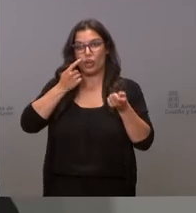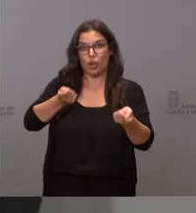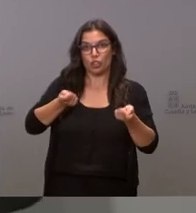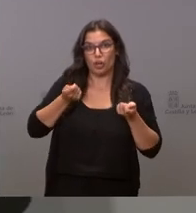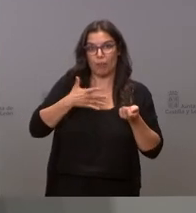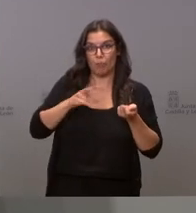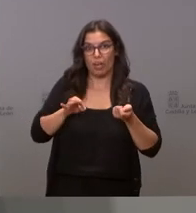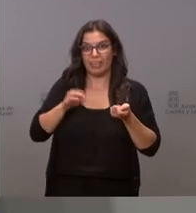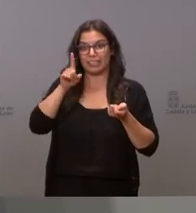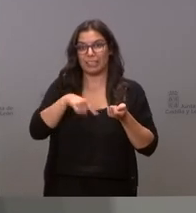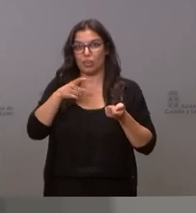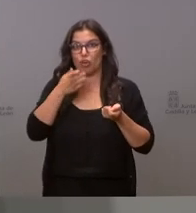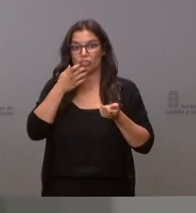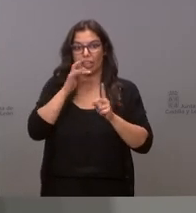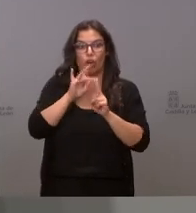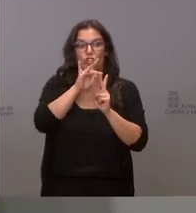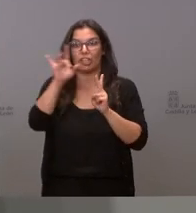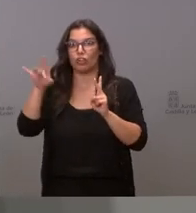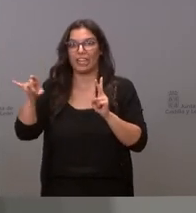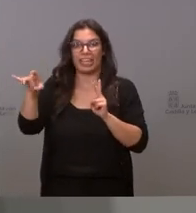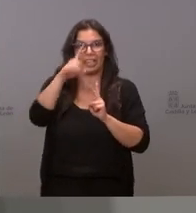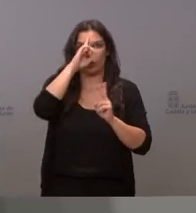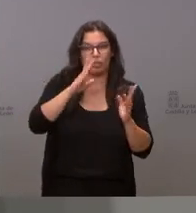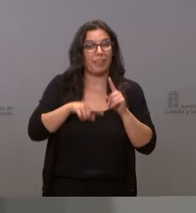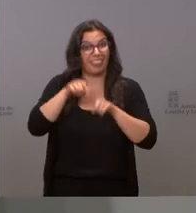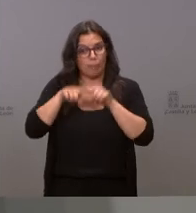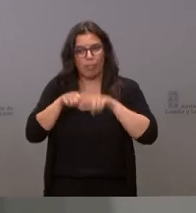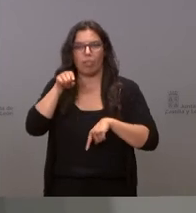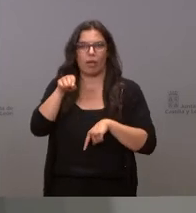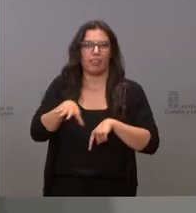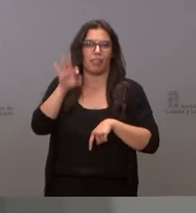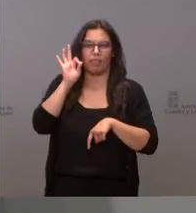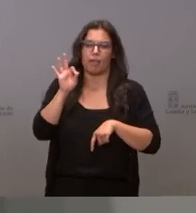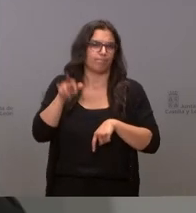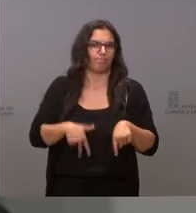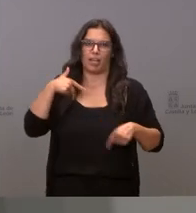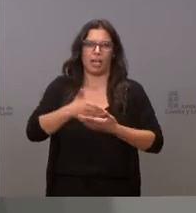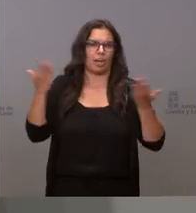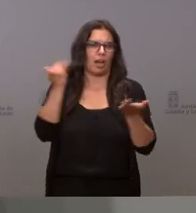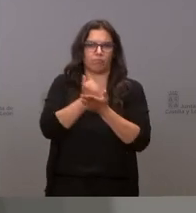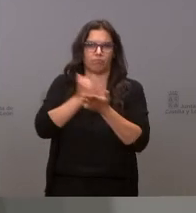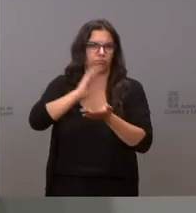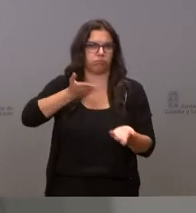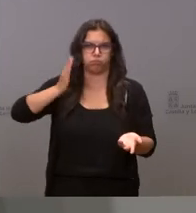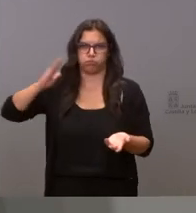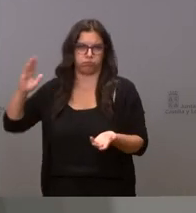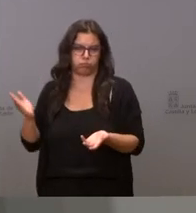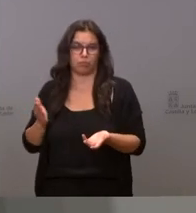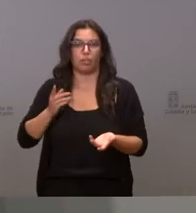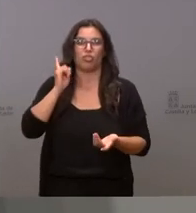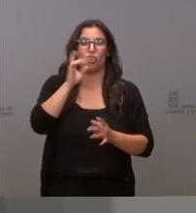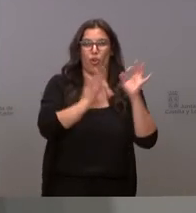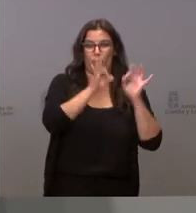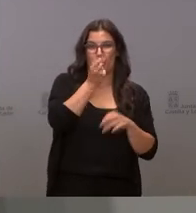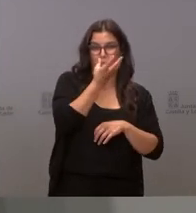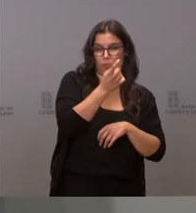trazabilidad y otra serie de factores toma esta decisión como la hemos tomado en otras ocasiones no solamente es el incremento de la incidencia sino también